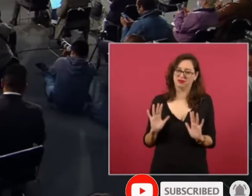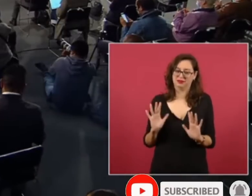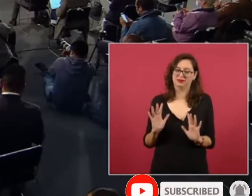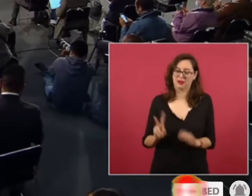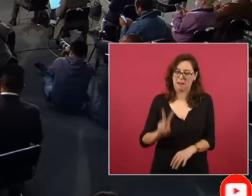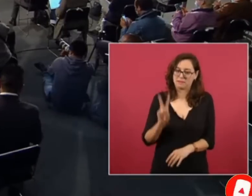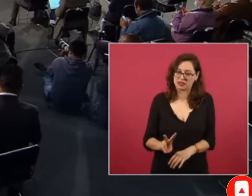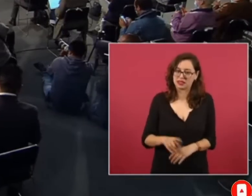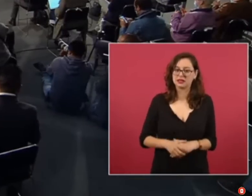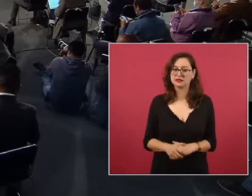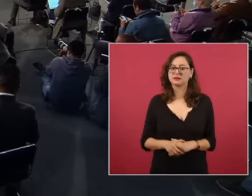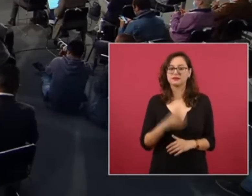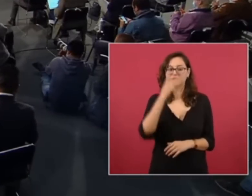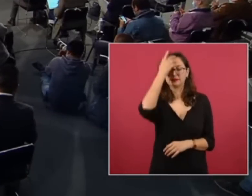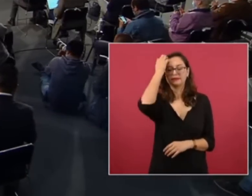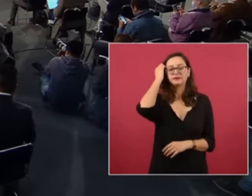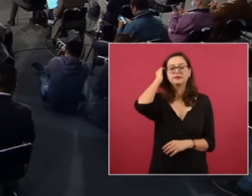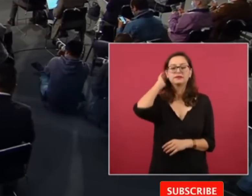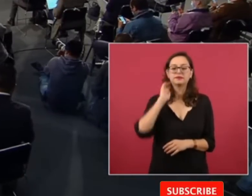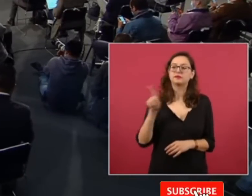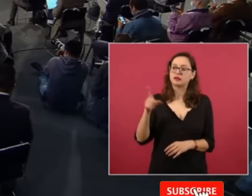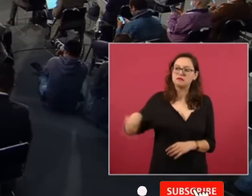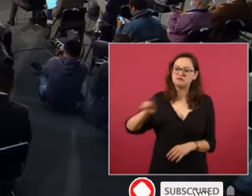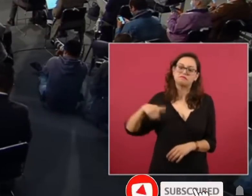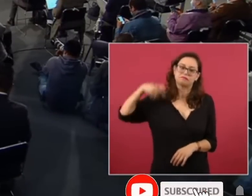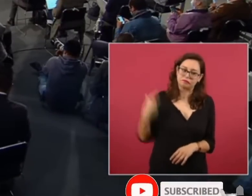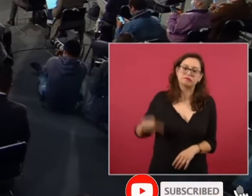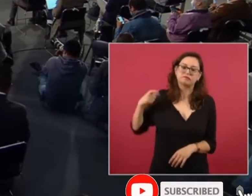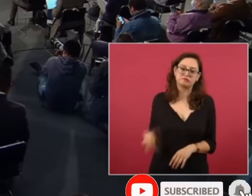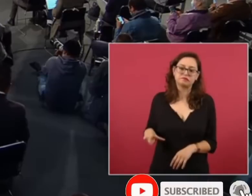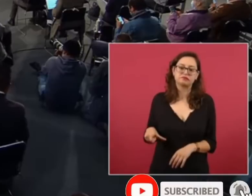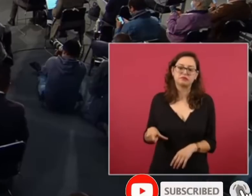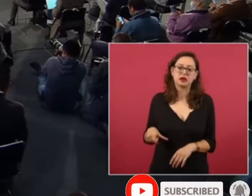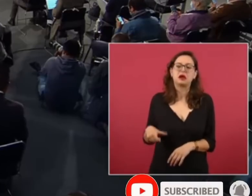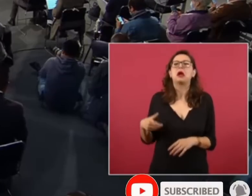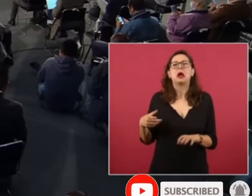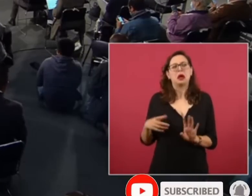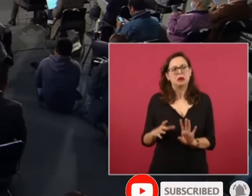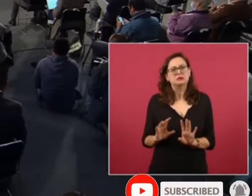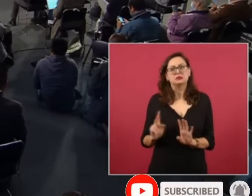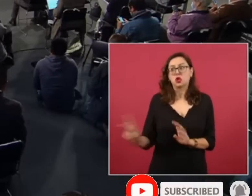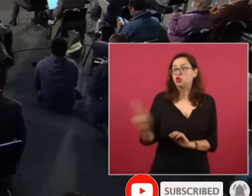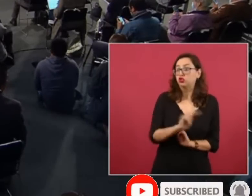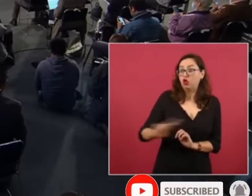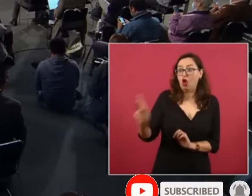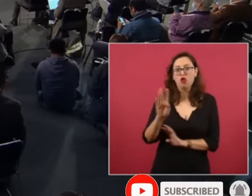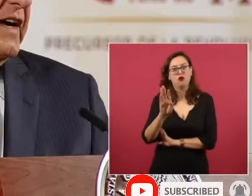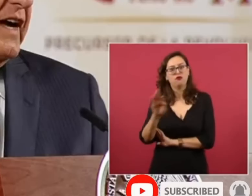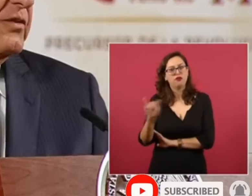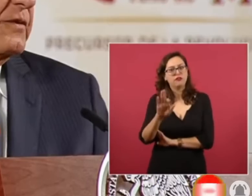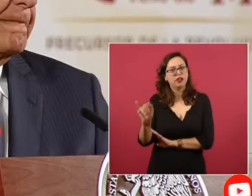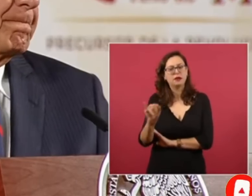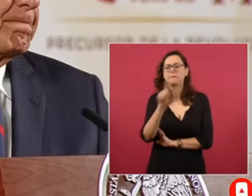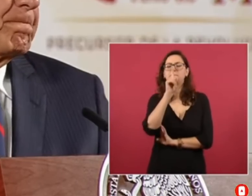no de todos porque hay gente que tiene dinero porque ha